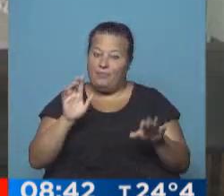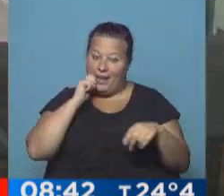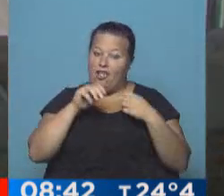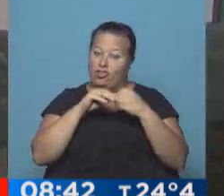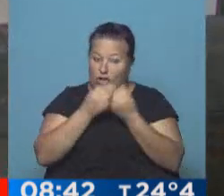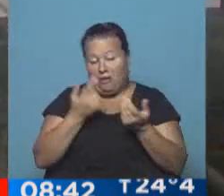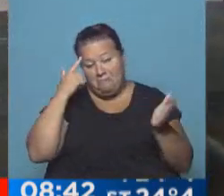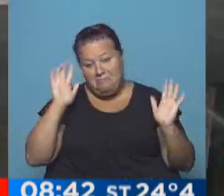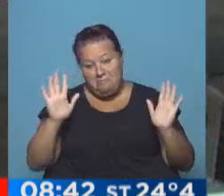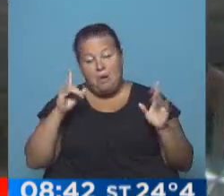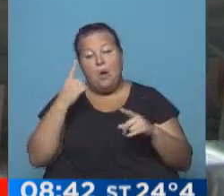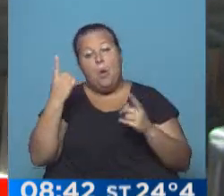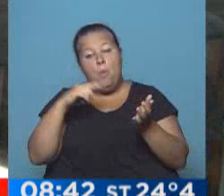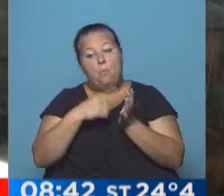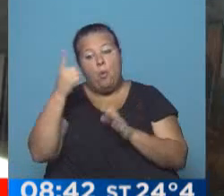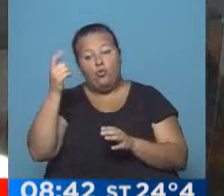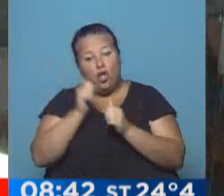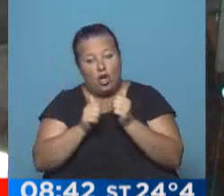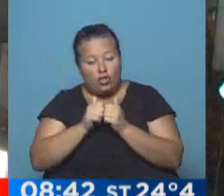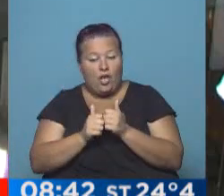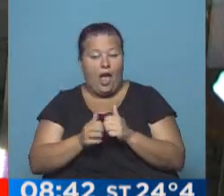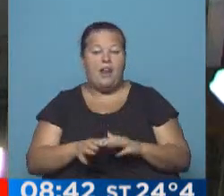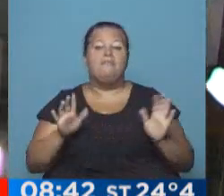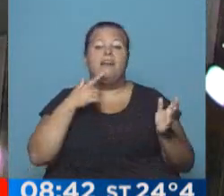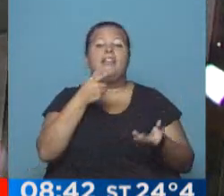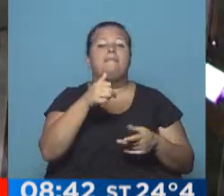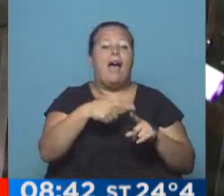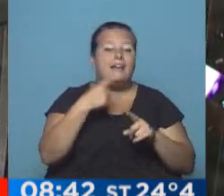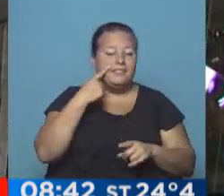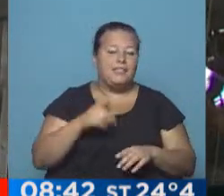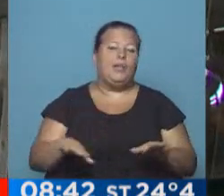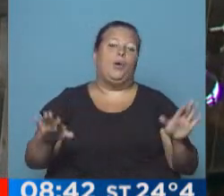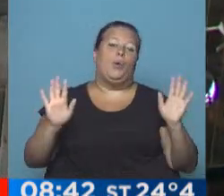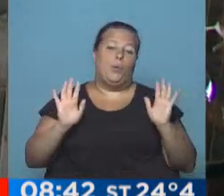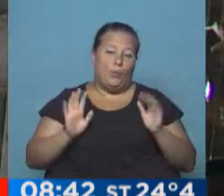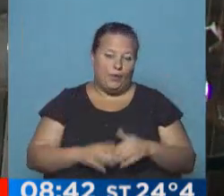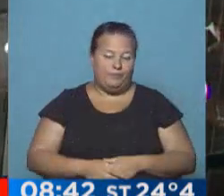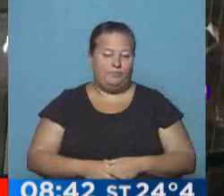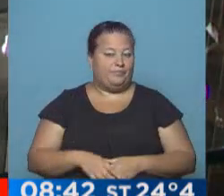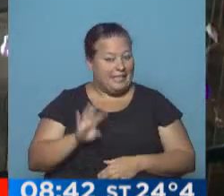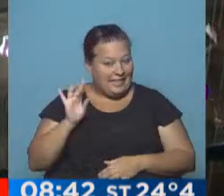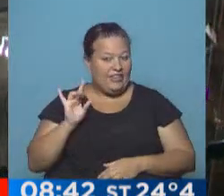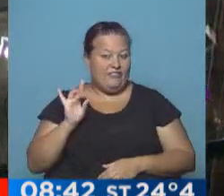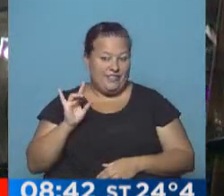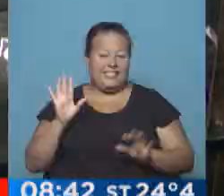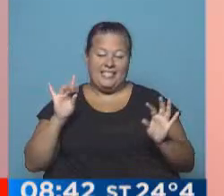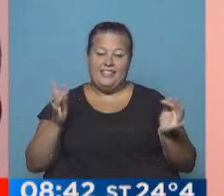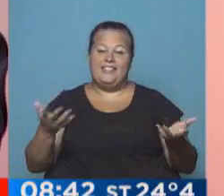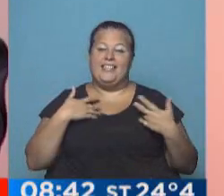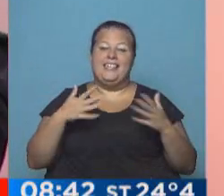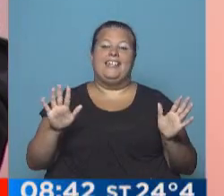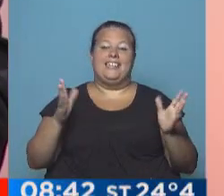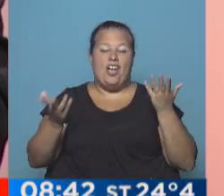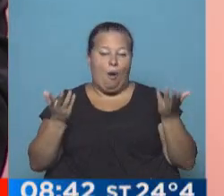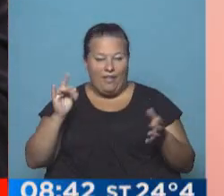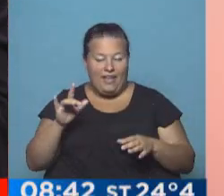resultado uno puede decir, ¿no? Un punto en Rosario, a ver qué dice Maxi. Bueno, mentiroso. Es difícil. Es difícil, Acompañarlo.